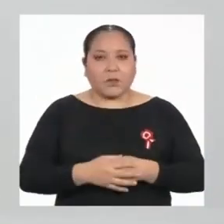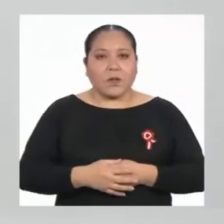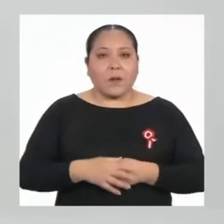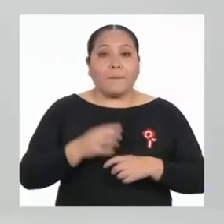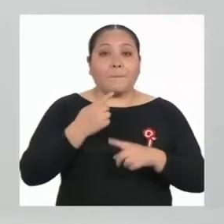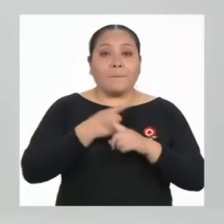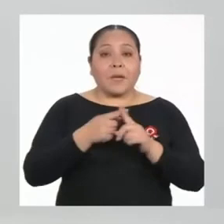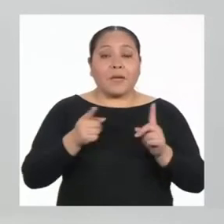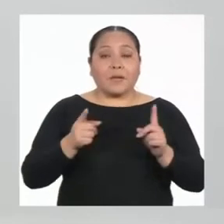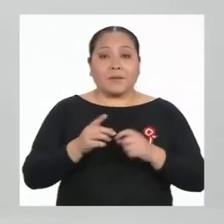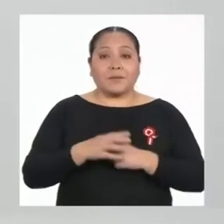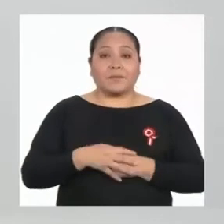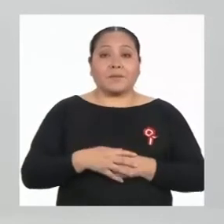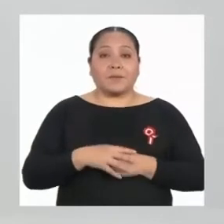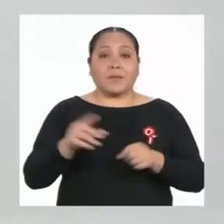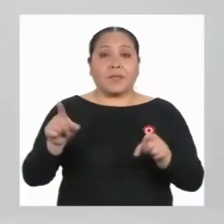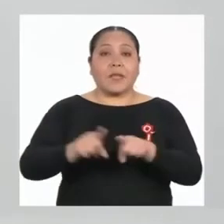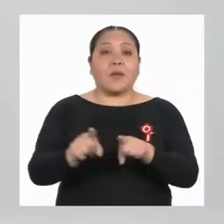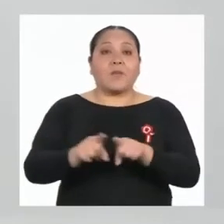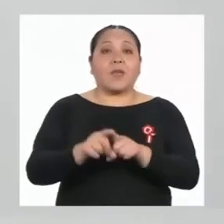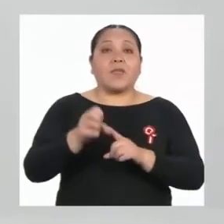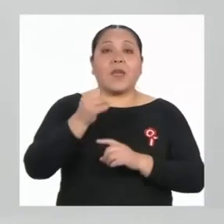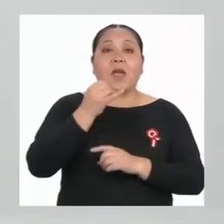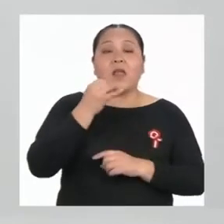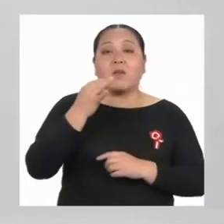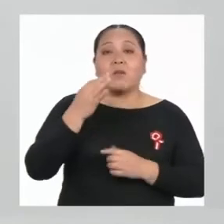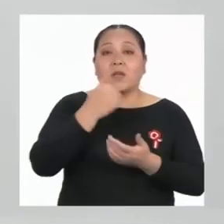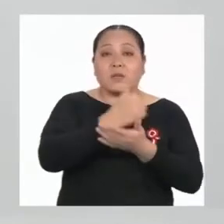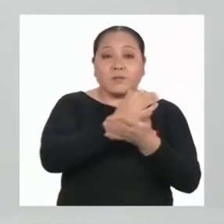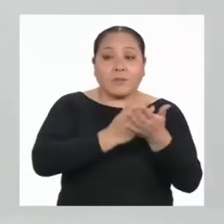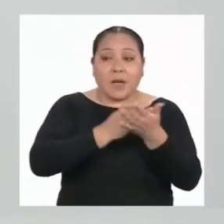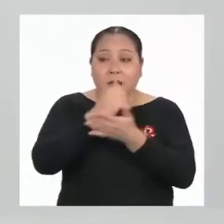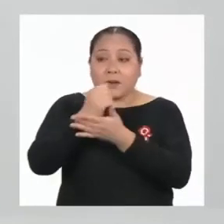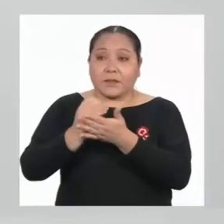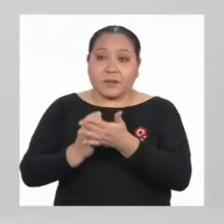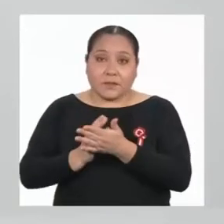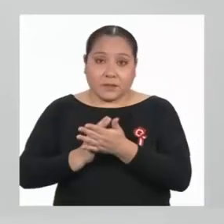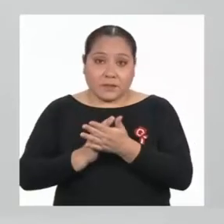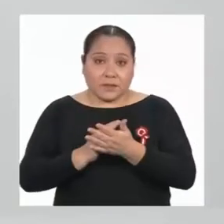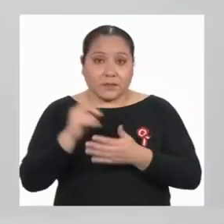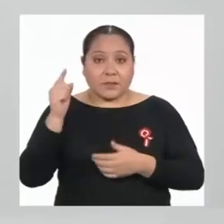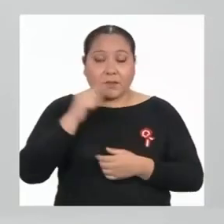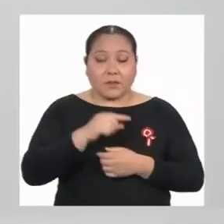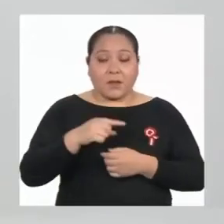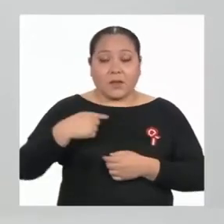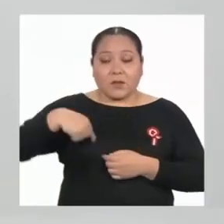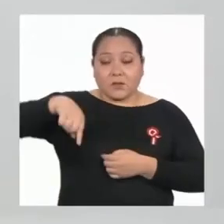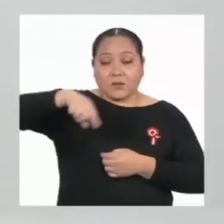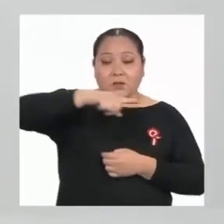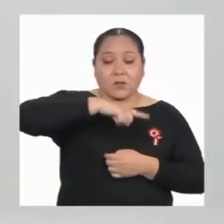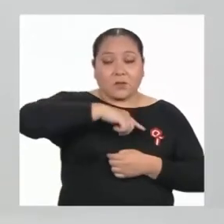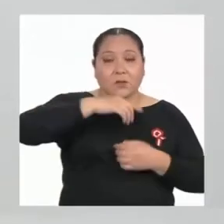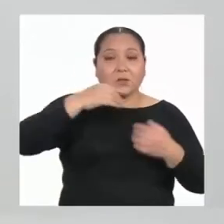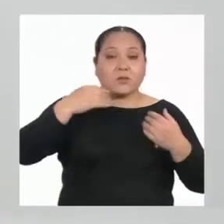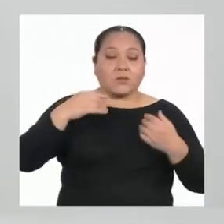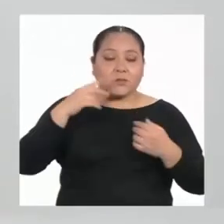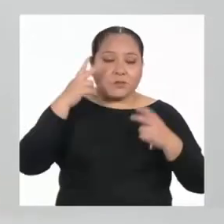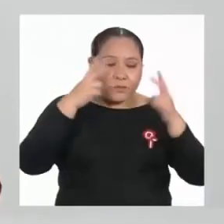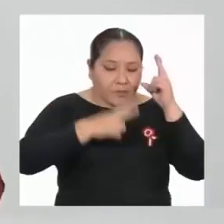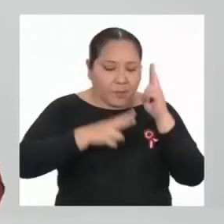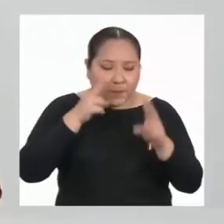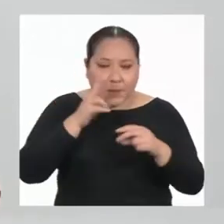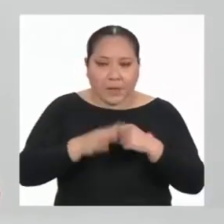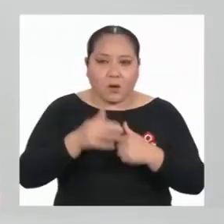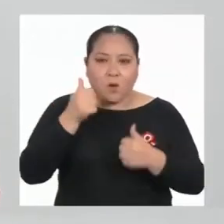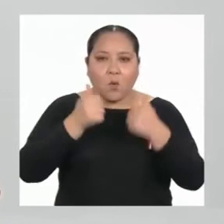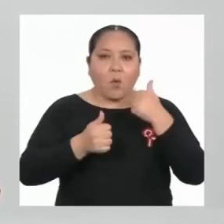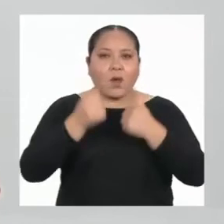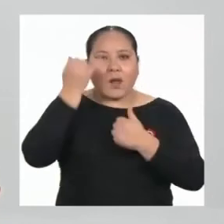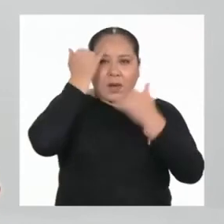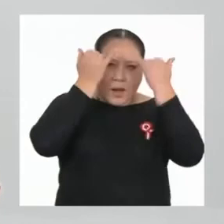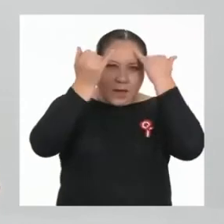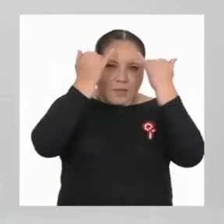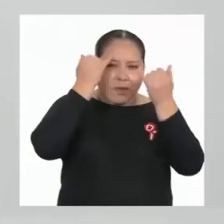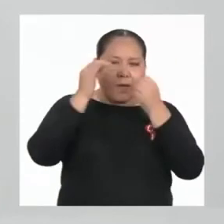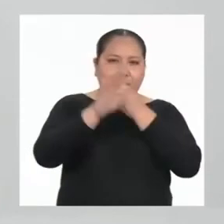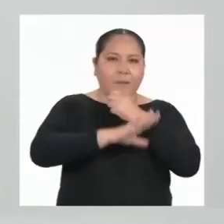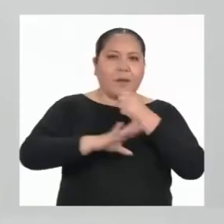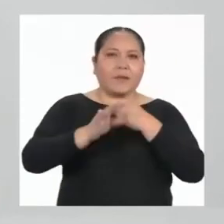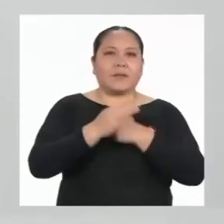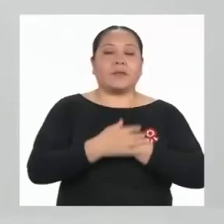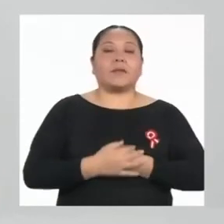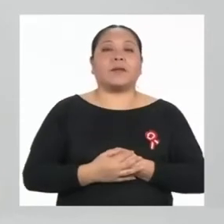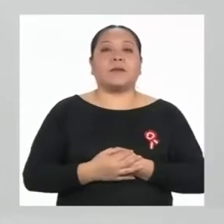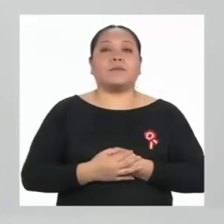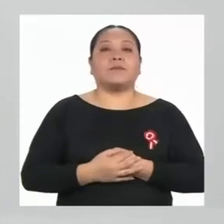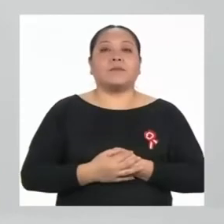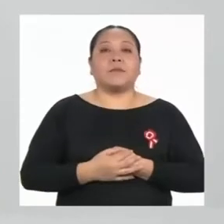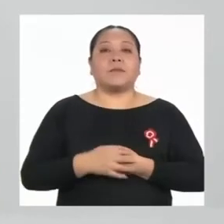embargo, hay también algunos párrafos en los que nosotros tendremos que deducir la idea principal, porque